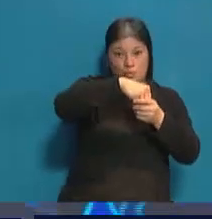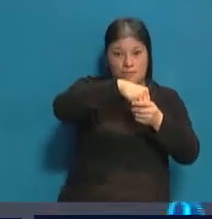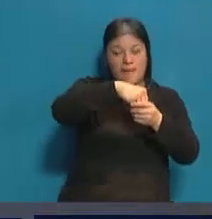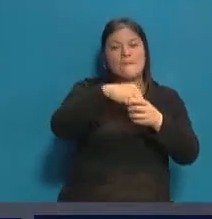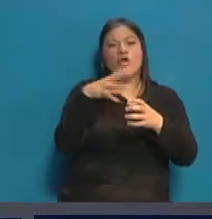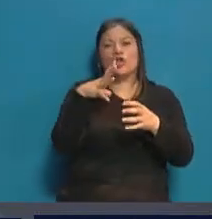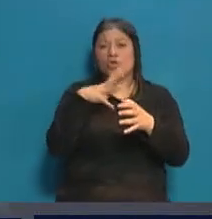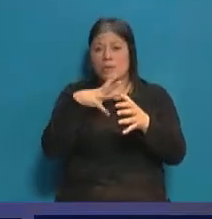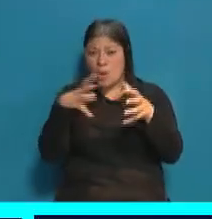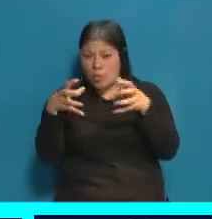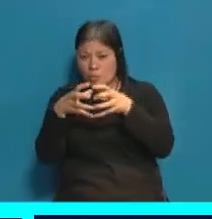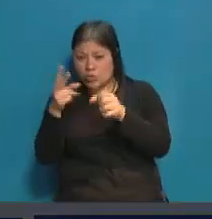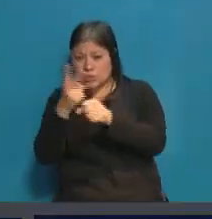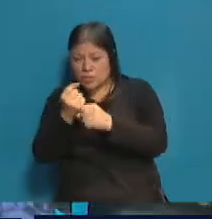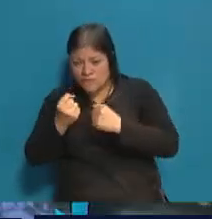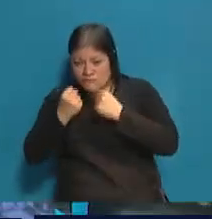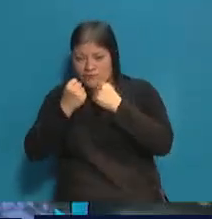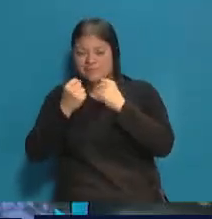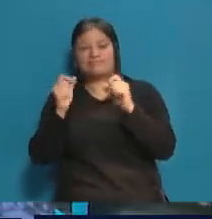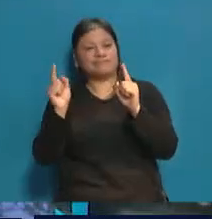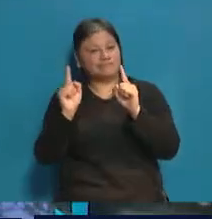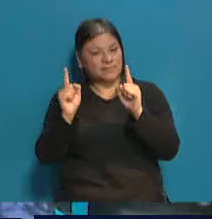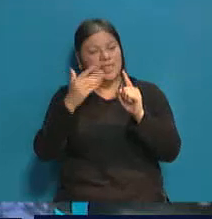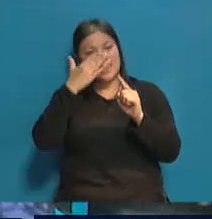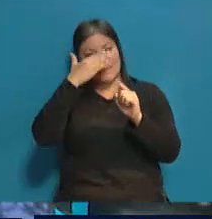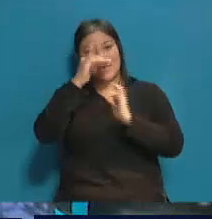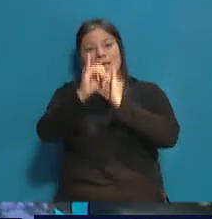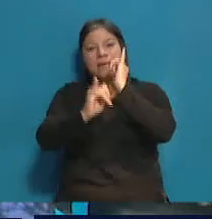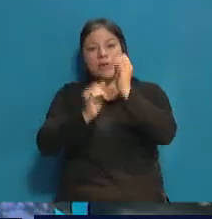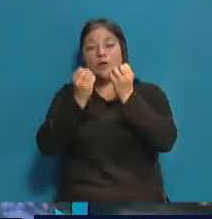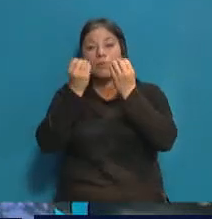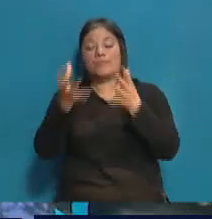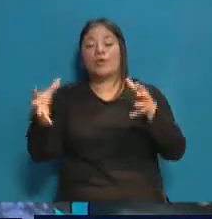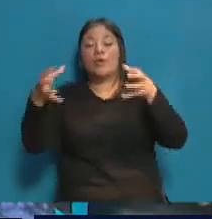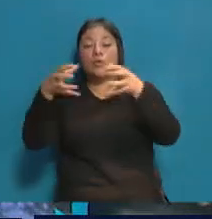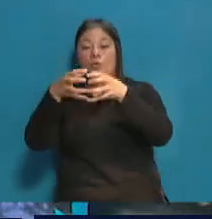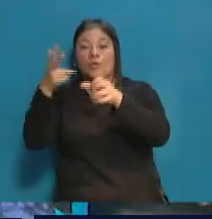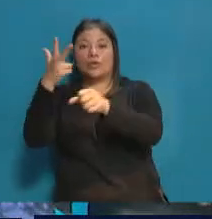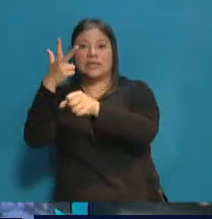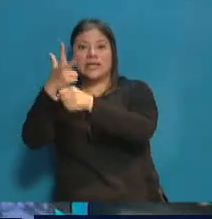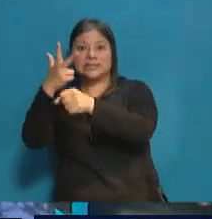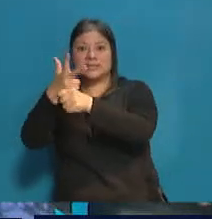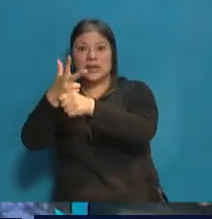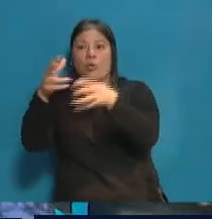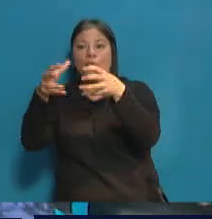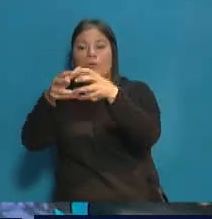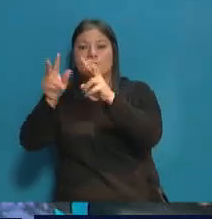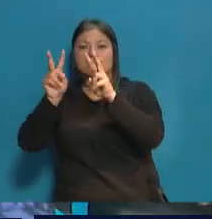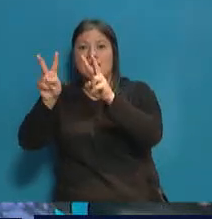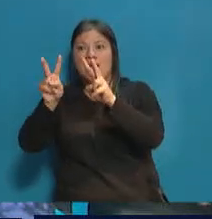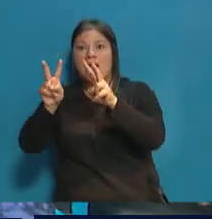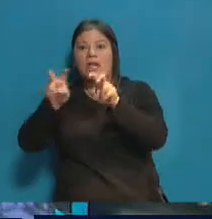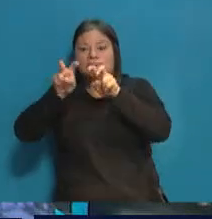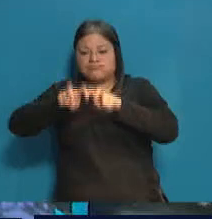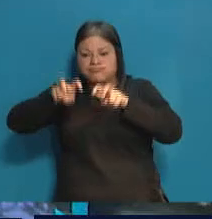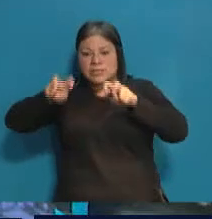en la segunda fuerza legislativa. Ya lo vamos a ver por qué. Pasamos a la tercera, el Frente Elegí. Acá perdió seis bancas el Frente Elegí.